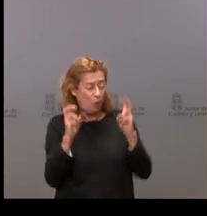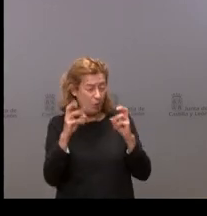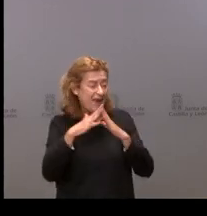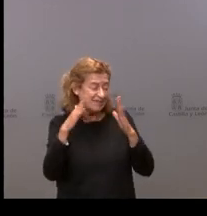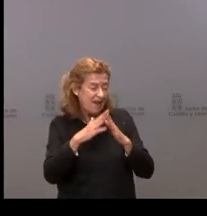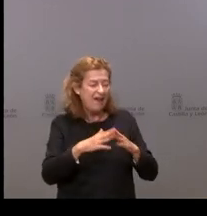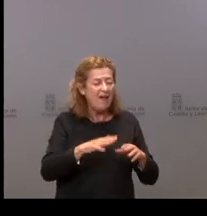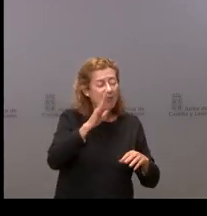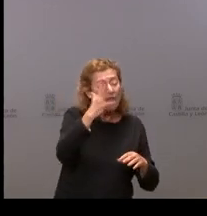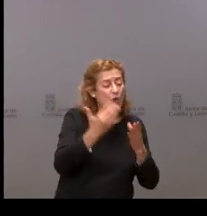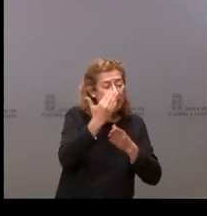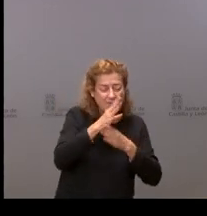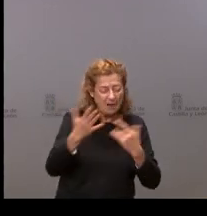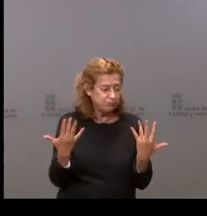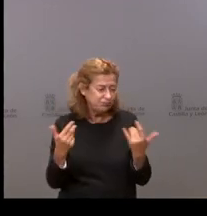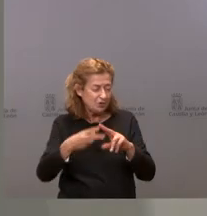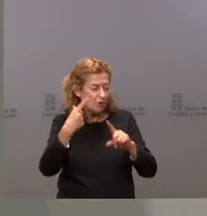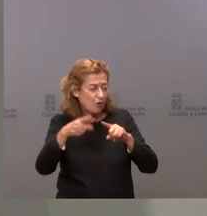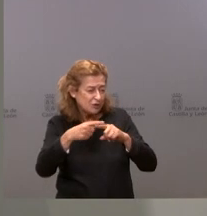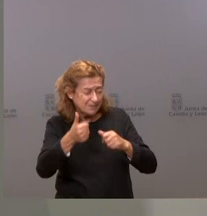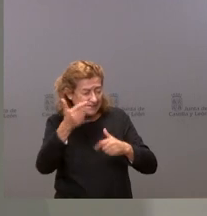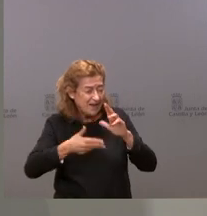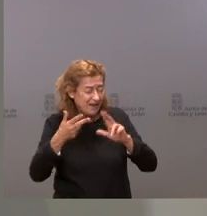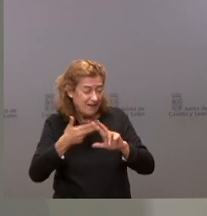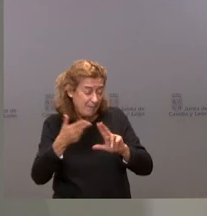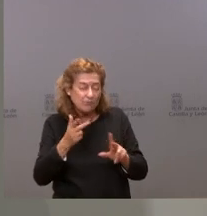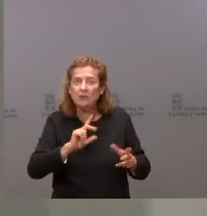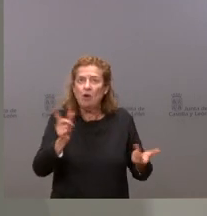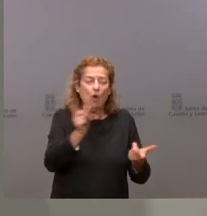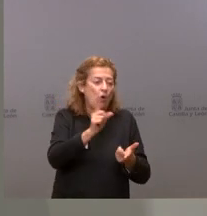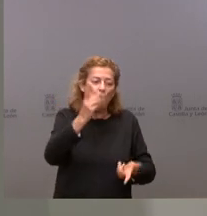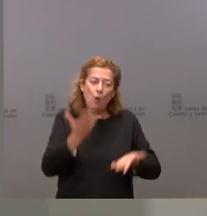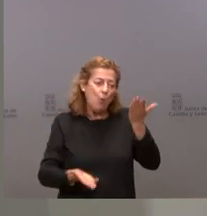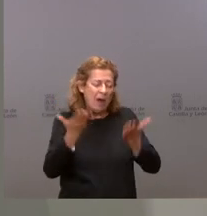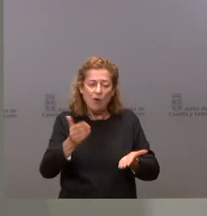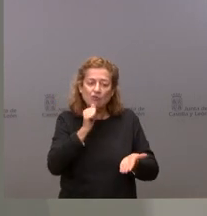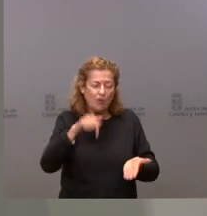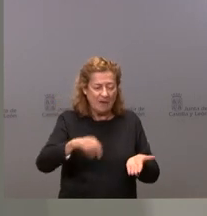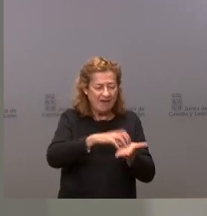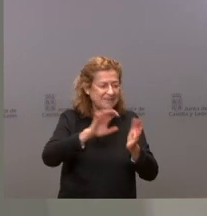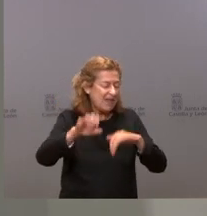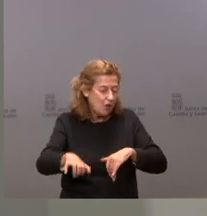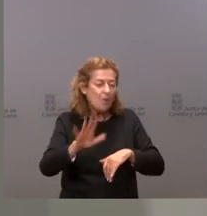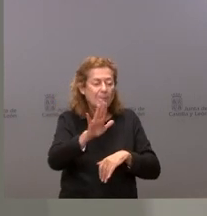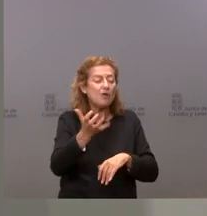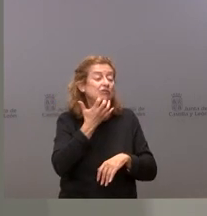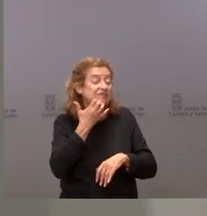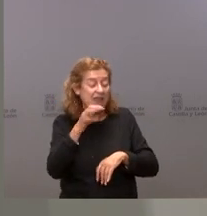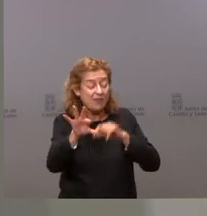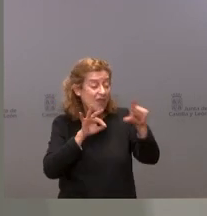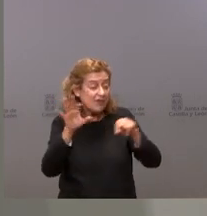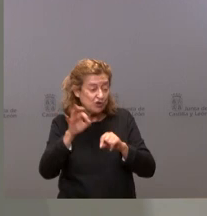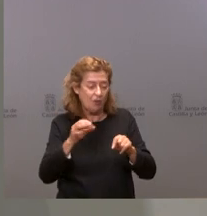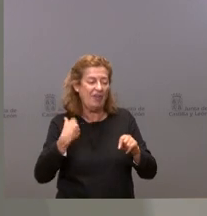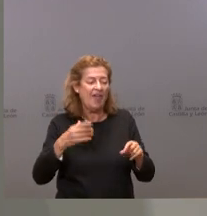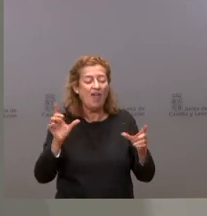así agilizar un poco las cosas? Pues no se ha valorado expresamente en el caso de Castilla y León, pero este es un asunto que si la decisión es del Consejo